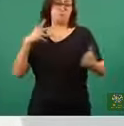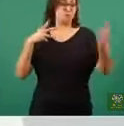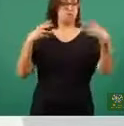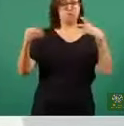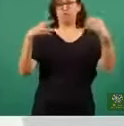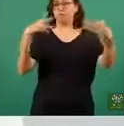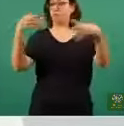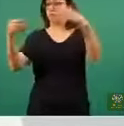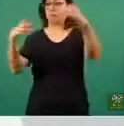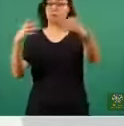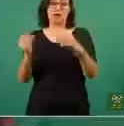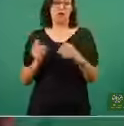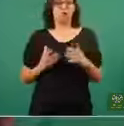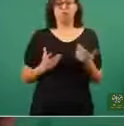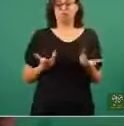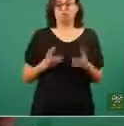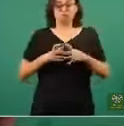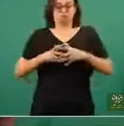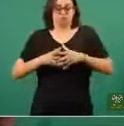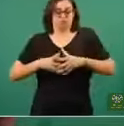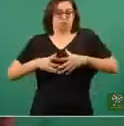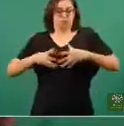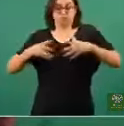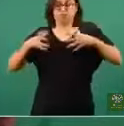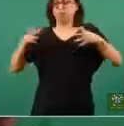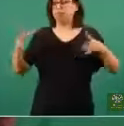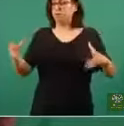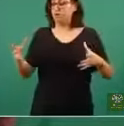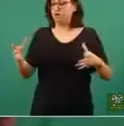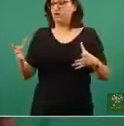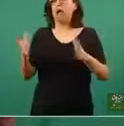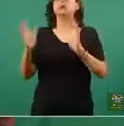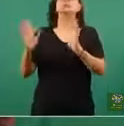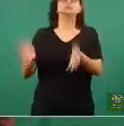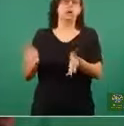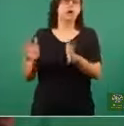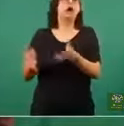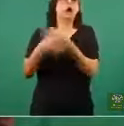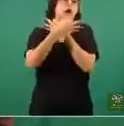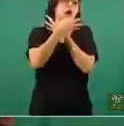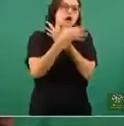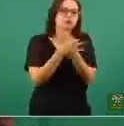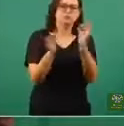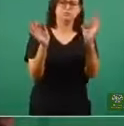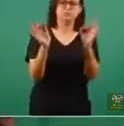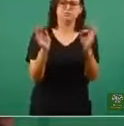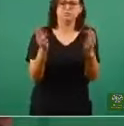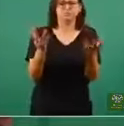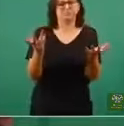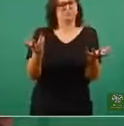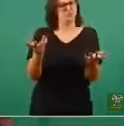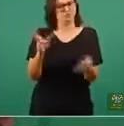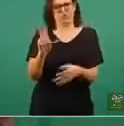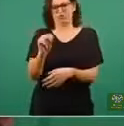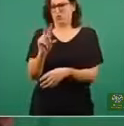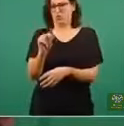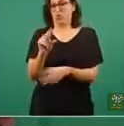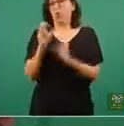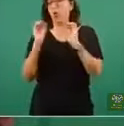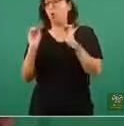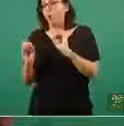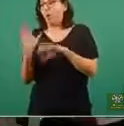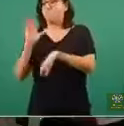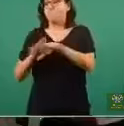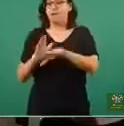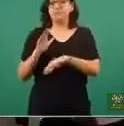sea evidentemente altísima o se incremente, o empecemos a ver que la demanda de consultas